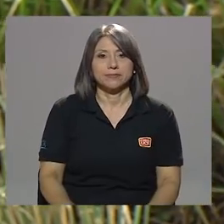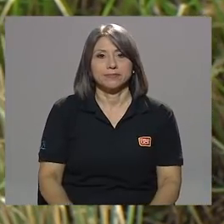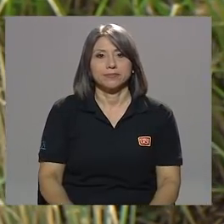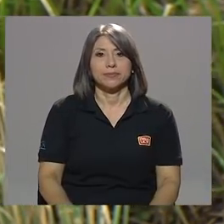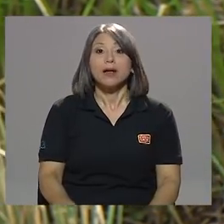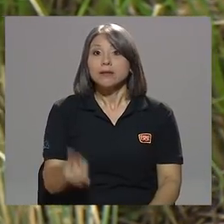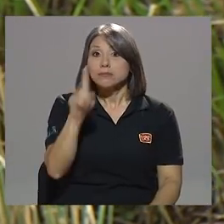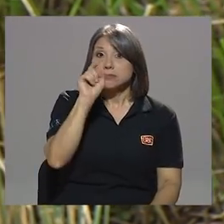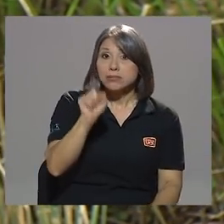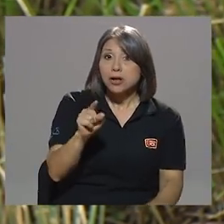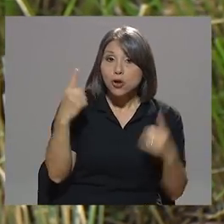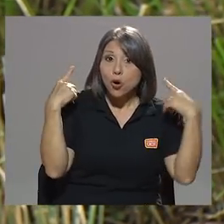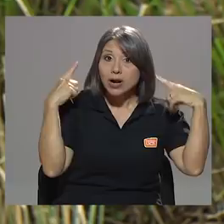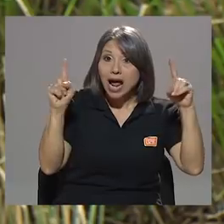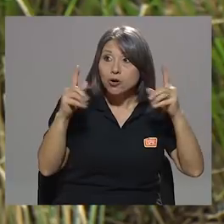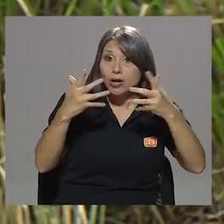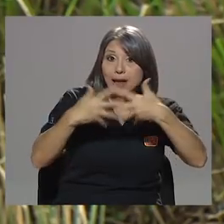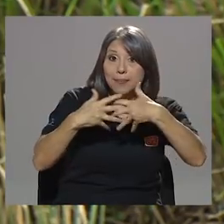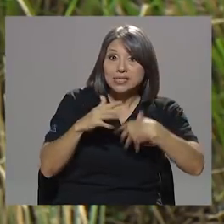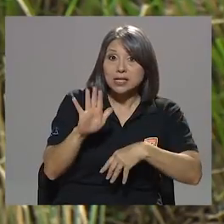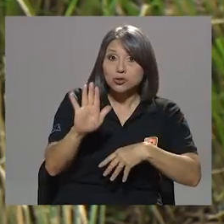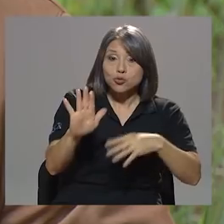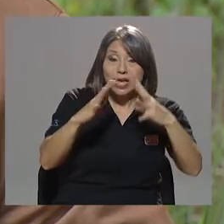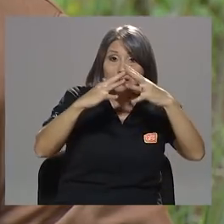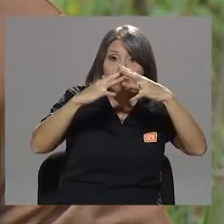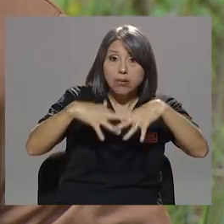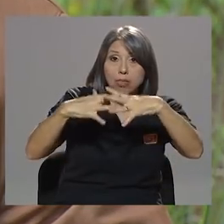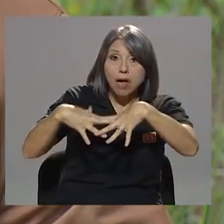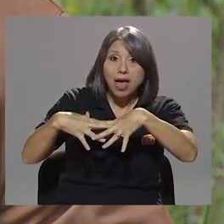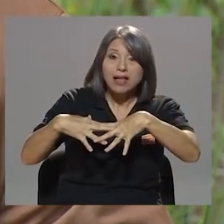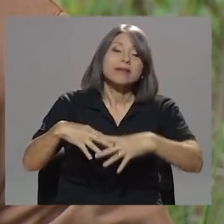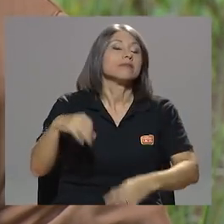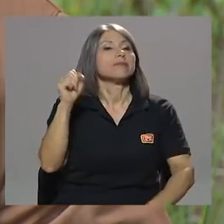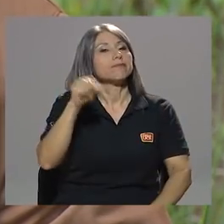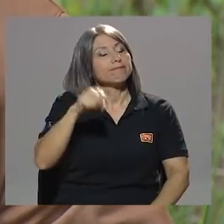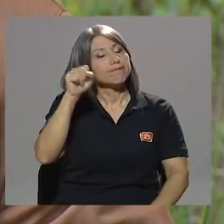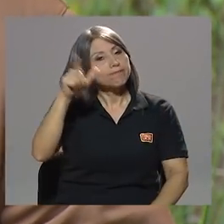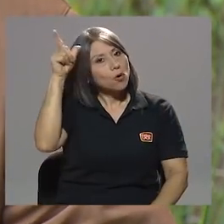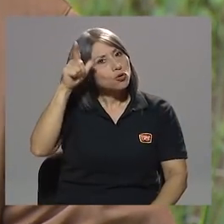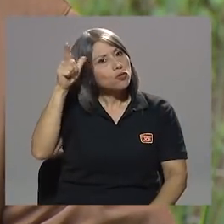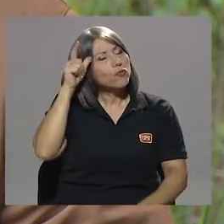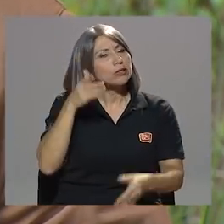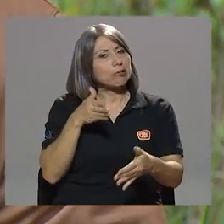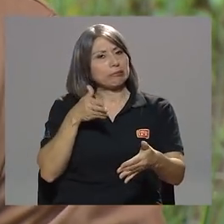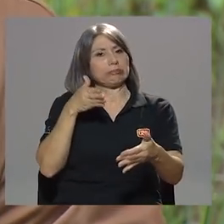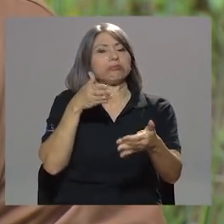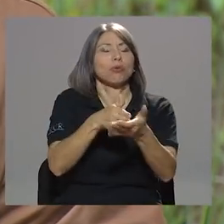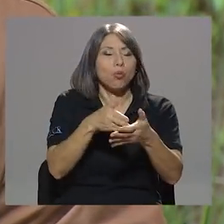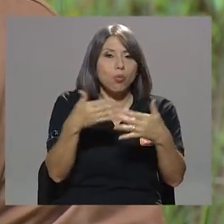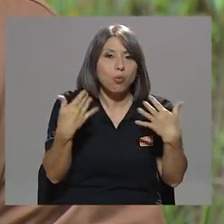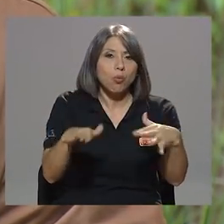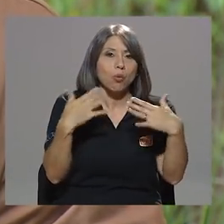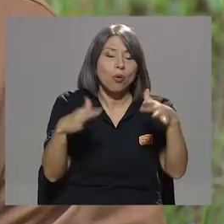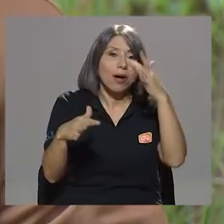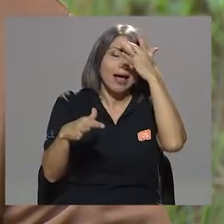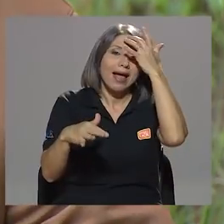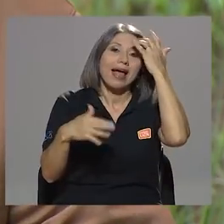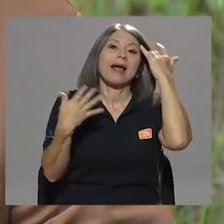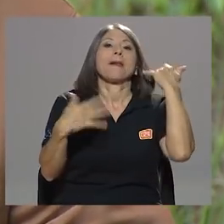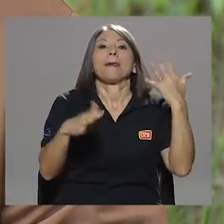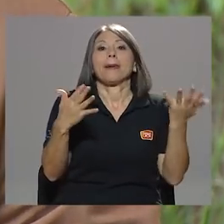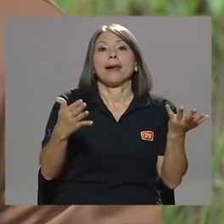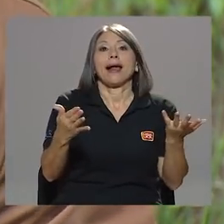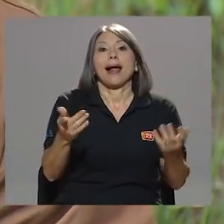don Juan Carlos, que colapsaran sus empresas entonces? Entonces, por supuesto que fue un gran daño, le meten al presidente a la cárcel